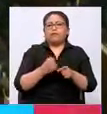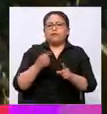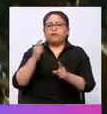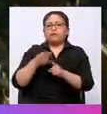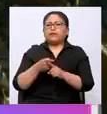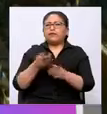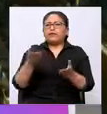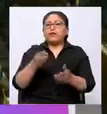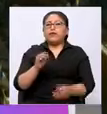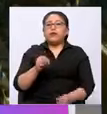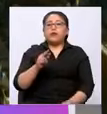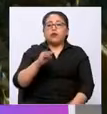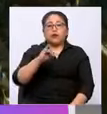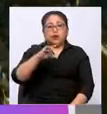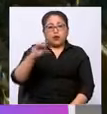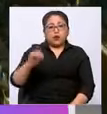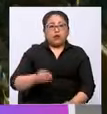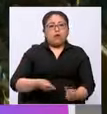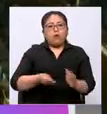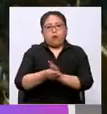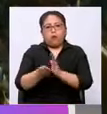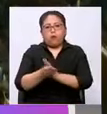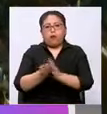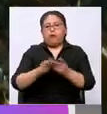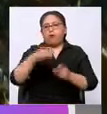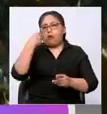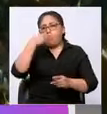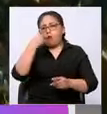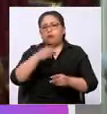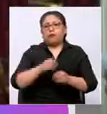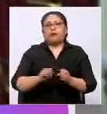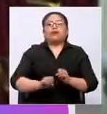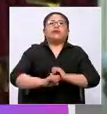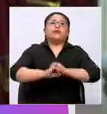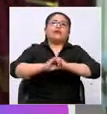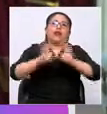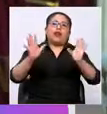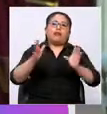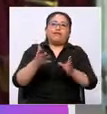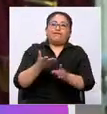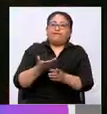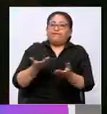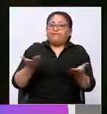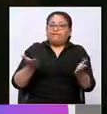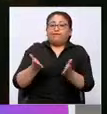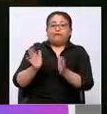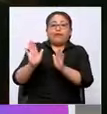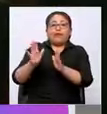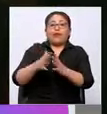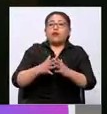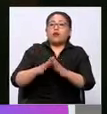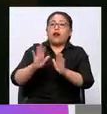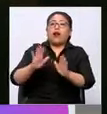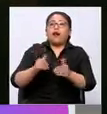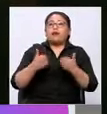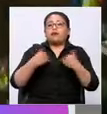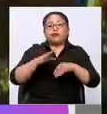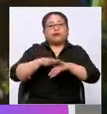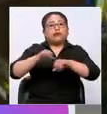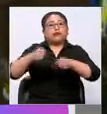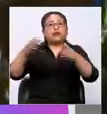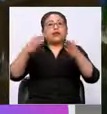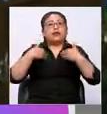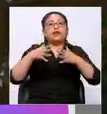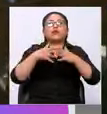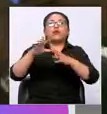Murillo ha caído por corrupción, por la base de activos demostrado y eso nadie va a poder decir que no. Creemos que estamos ante una muestra simplemente de cómo